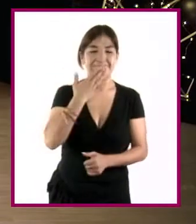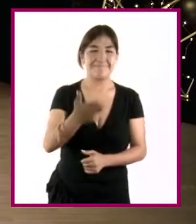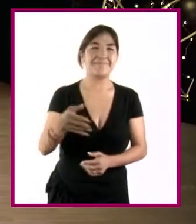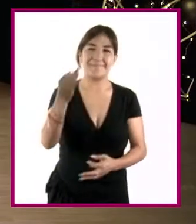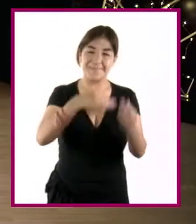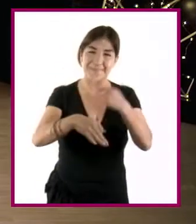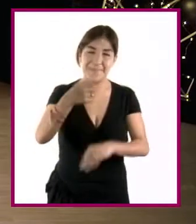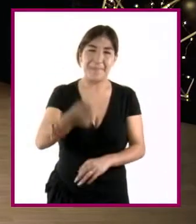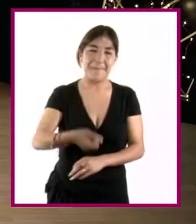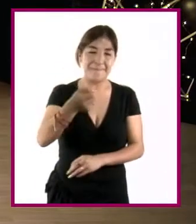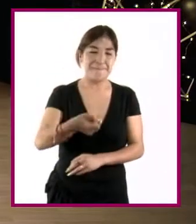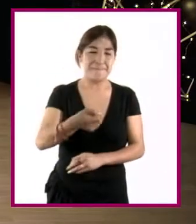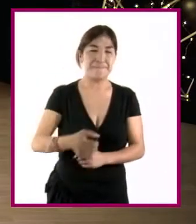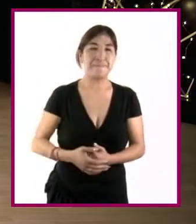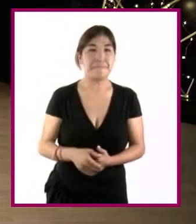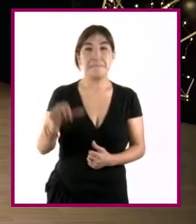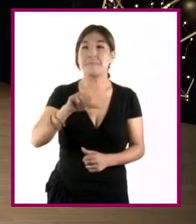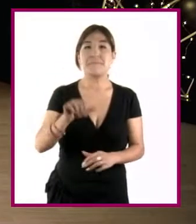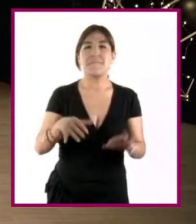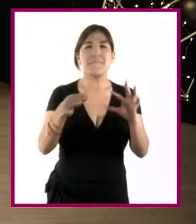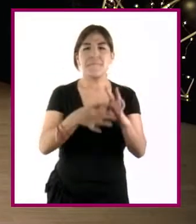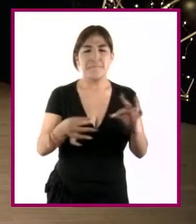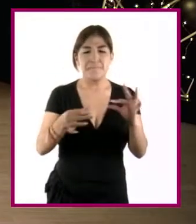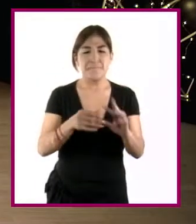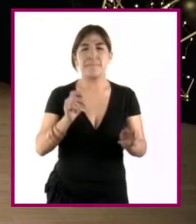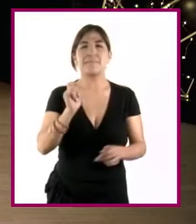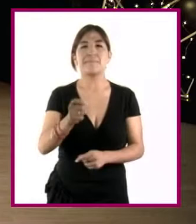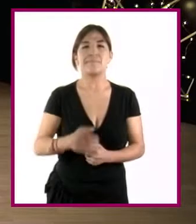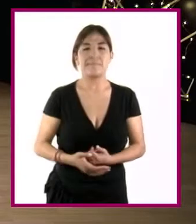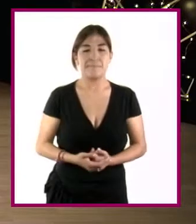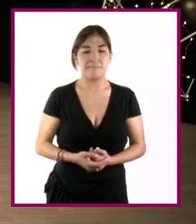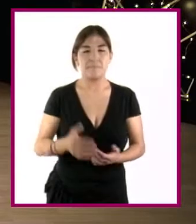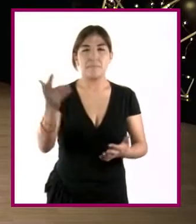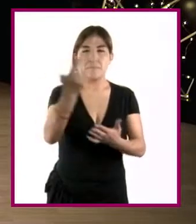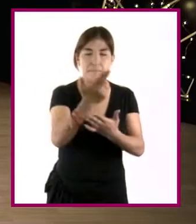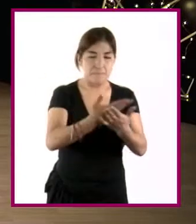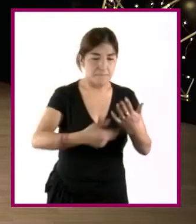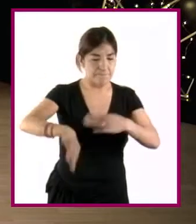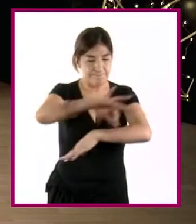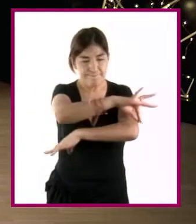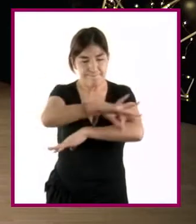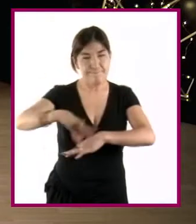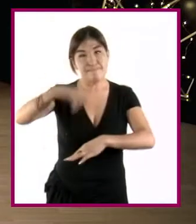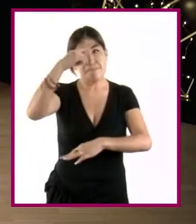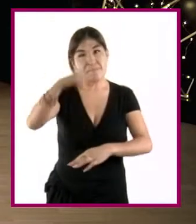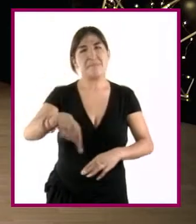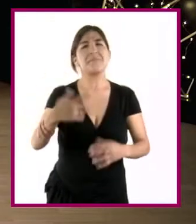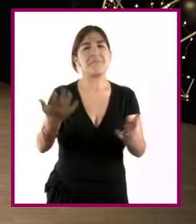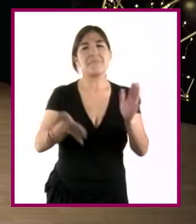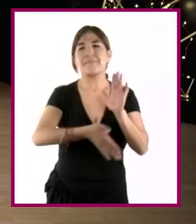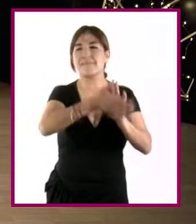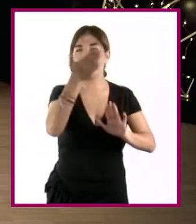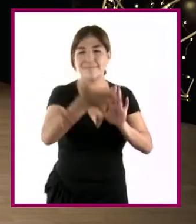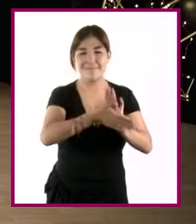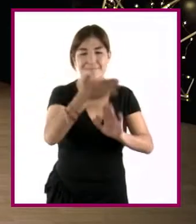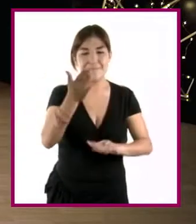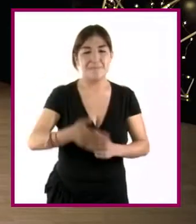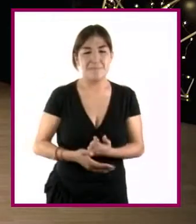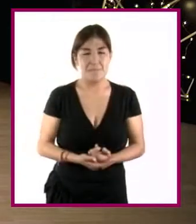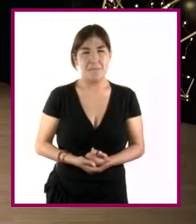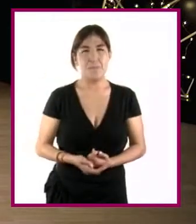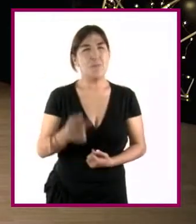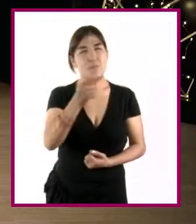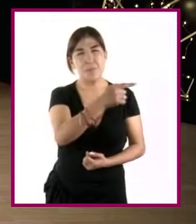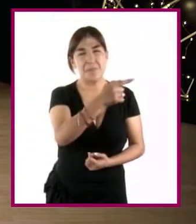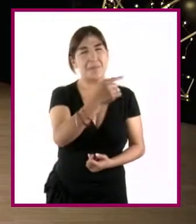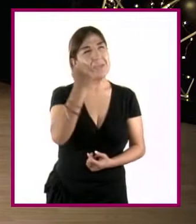todos y todas. Hoy vamos a hablar de lo importante que son los planos para la construcción. ¿Alguna vez te has imaginado cómo sería la casa de